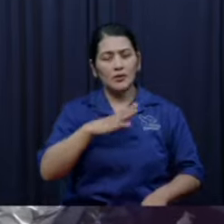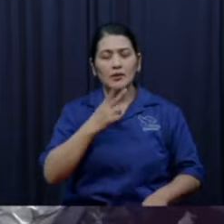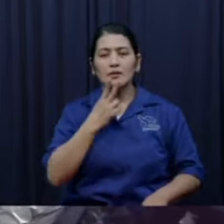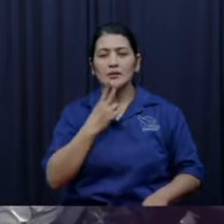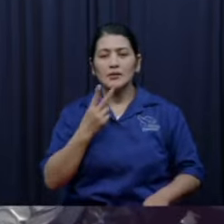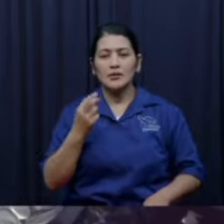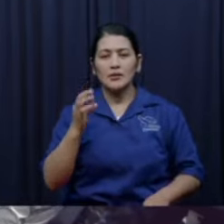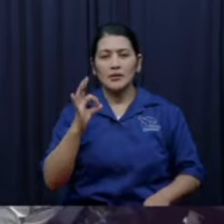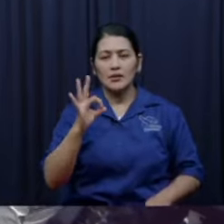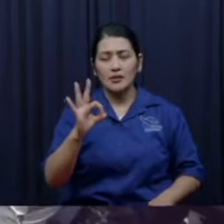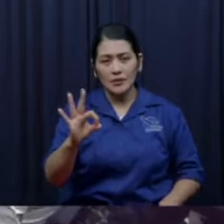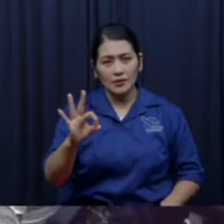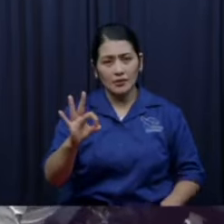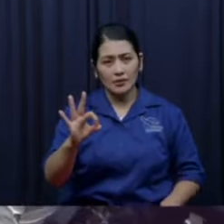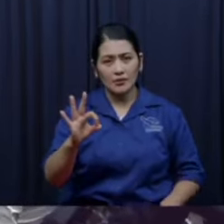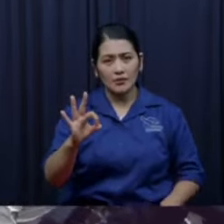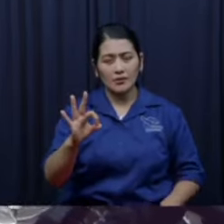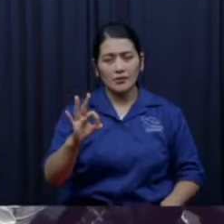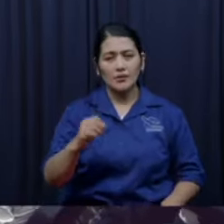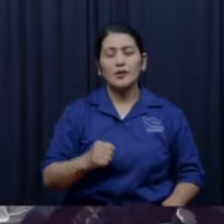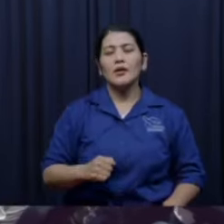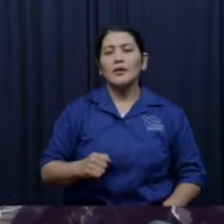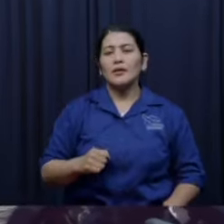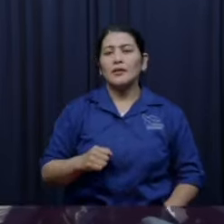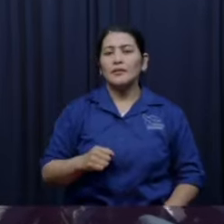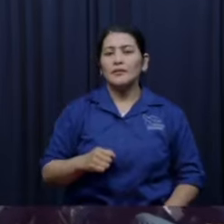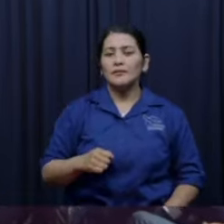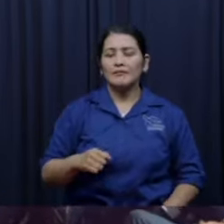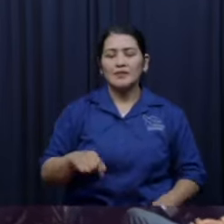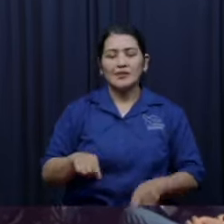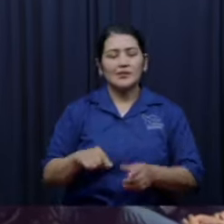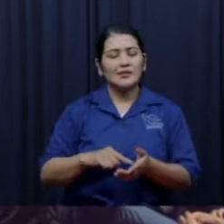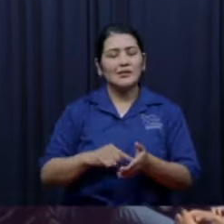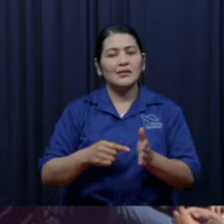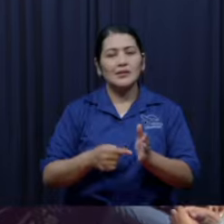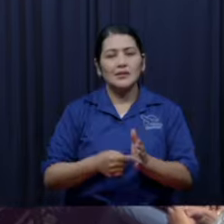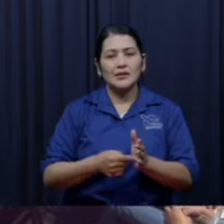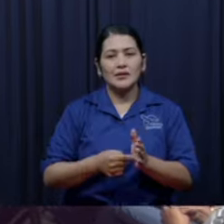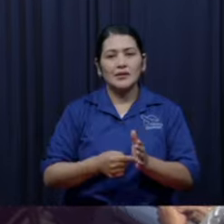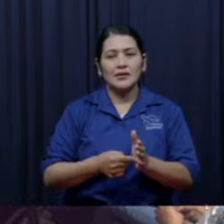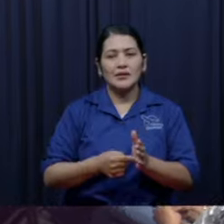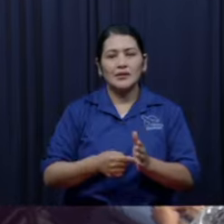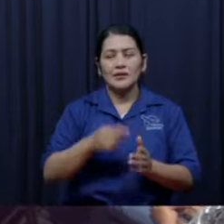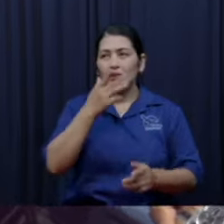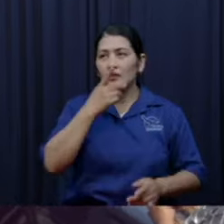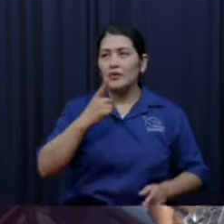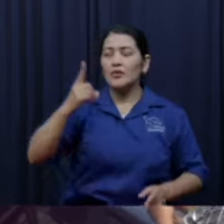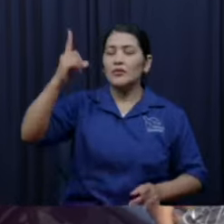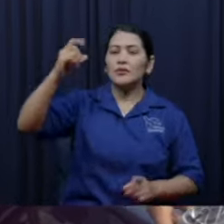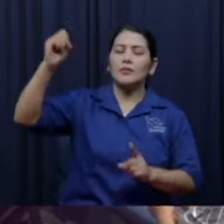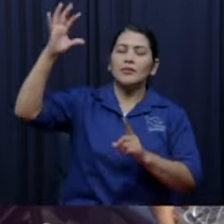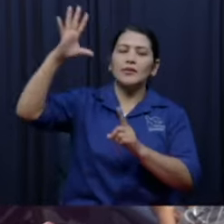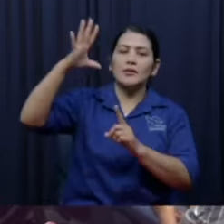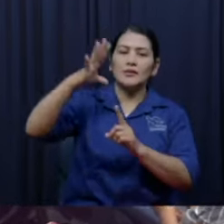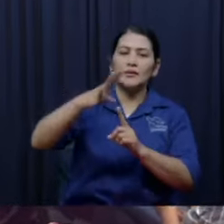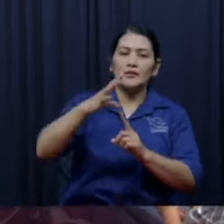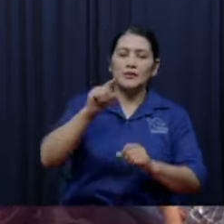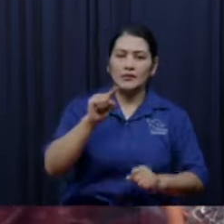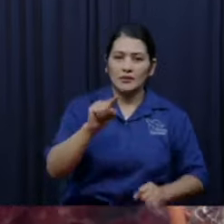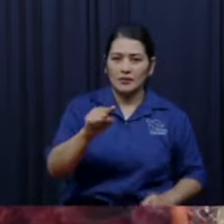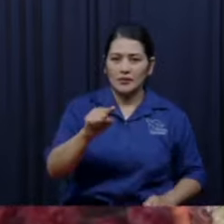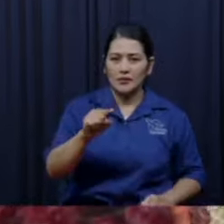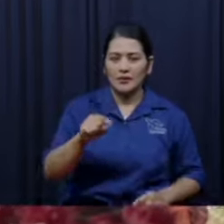inteligentes estudiosos responsables que Dios los super bendiga y que sigan así pero si el tuyo nunca fue abanderado